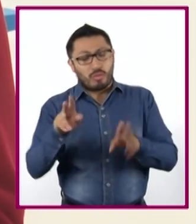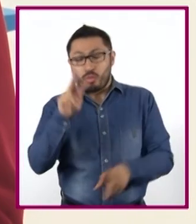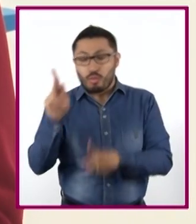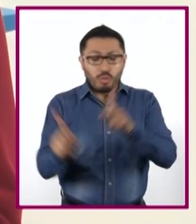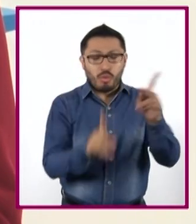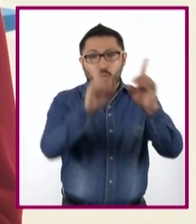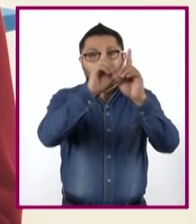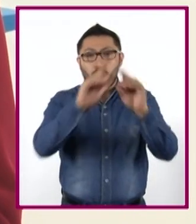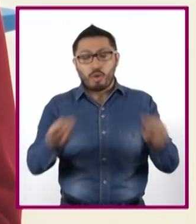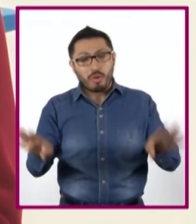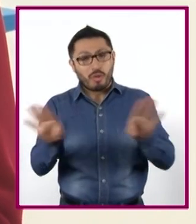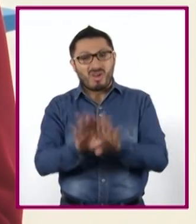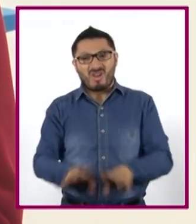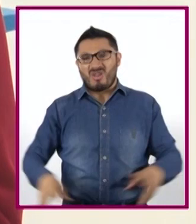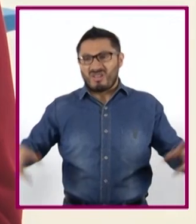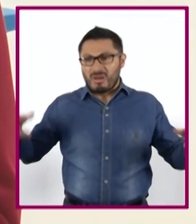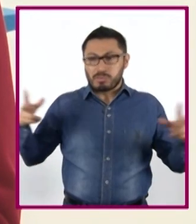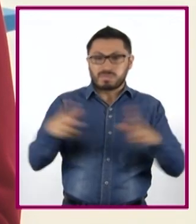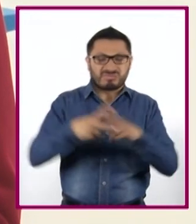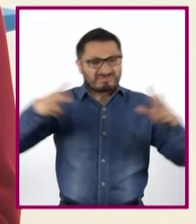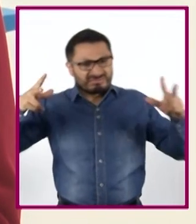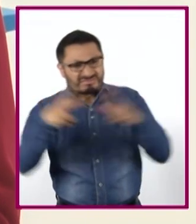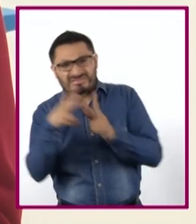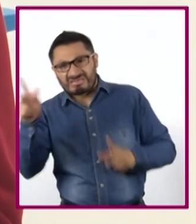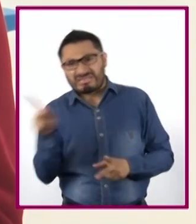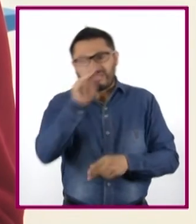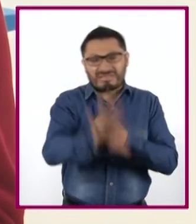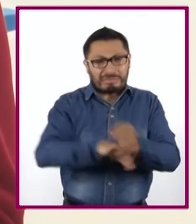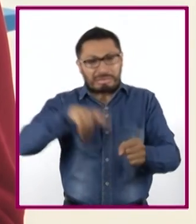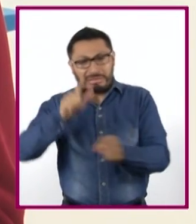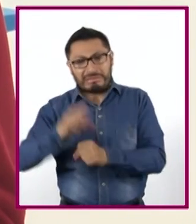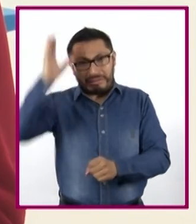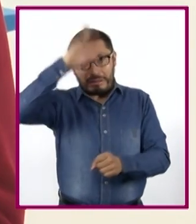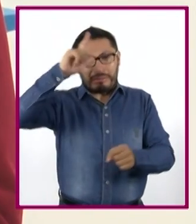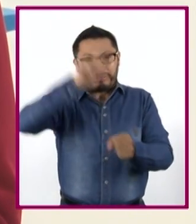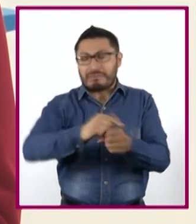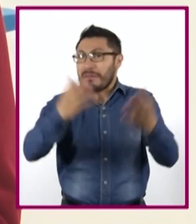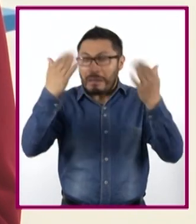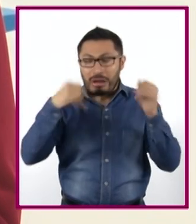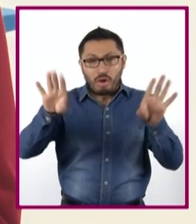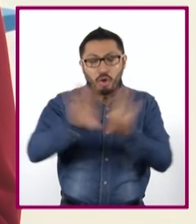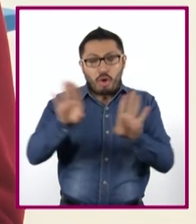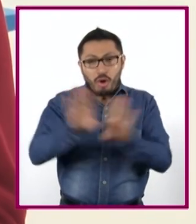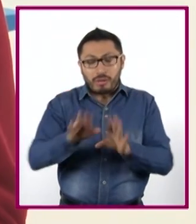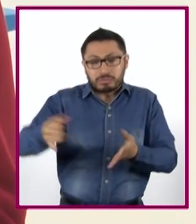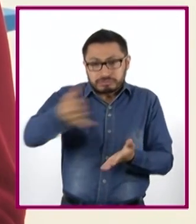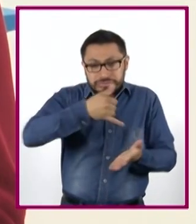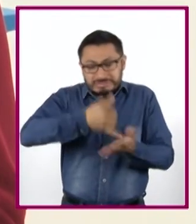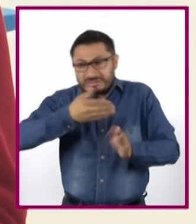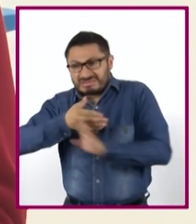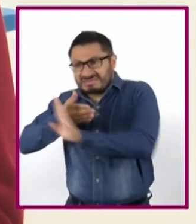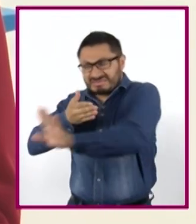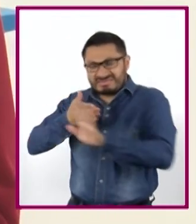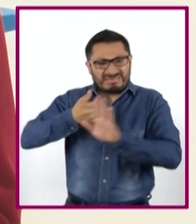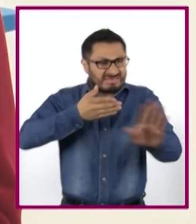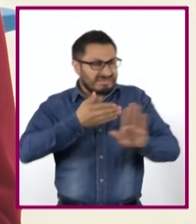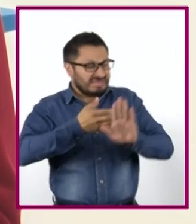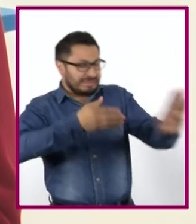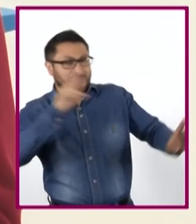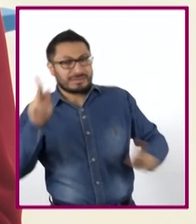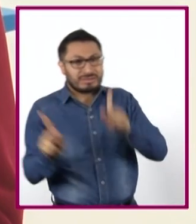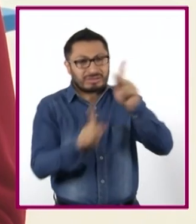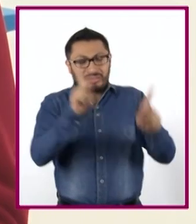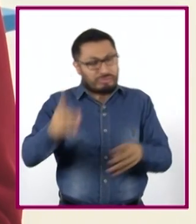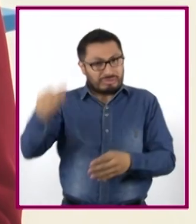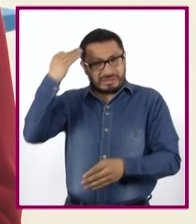desierto eran salvajes, sin cultura y aislados del resto de los pueblos de su época. Sin